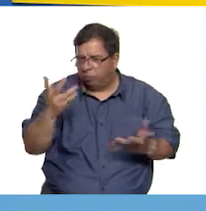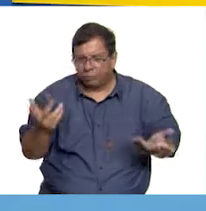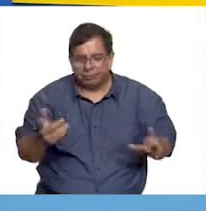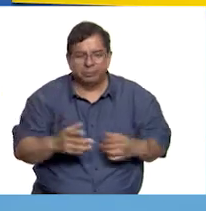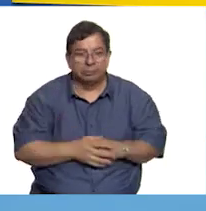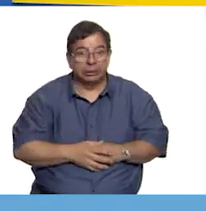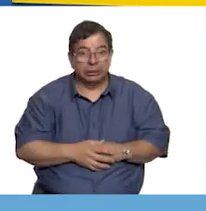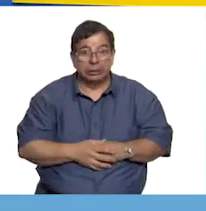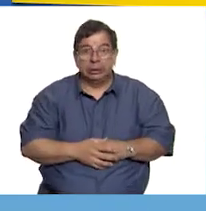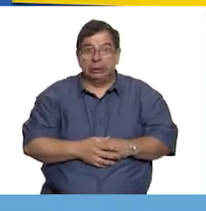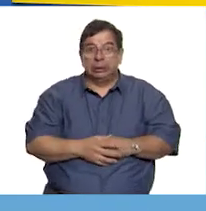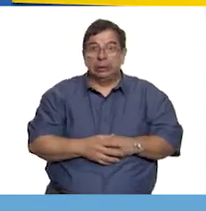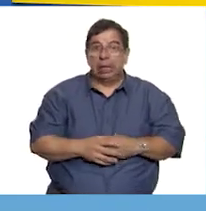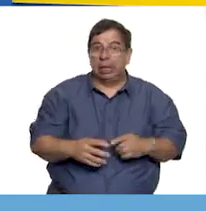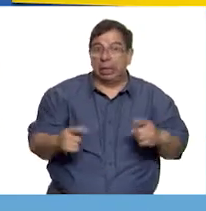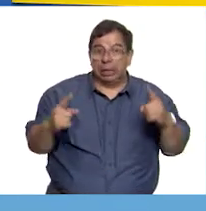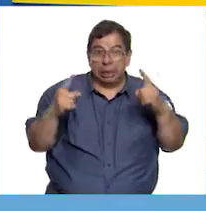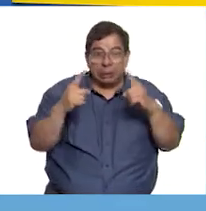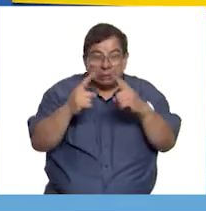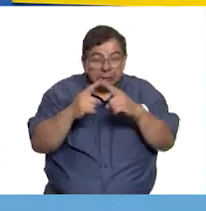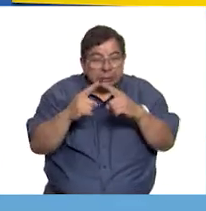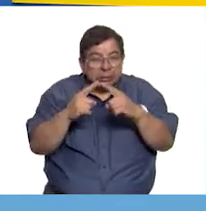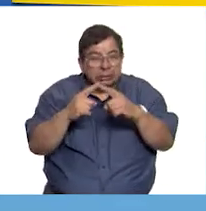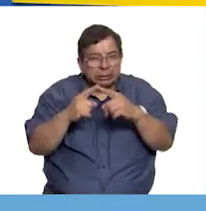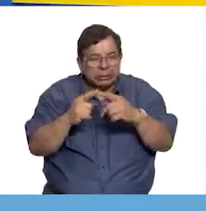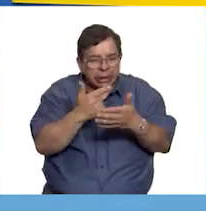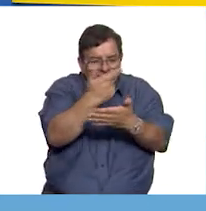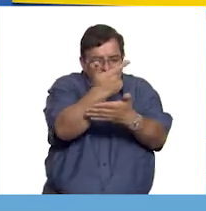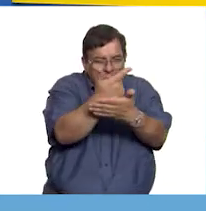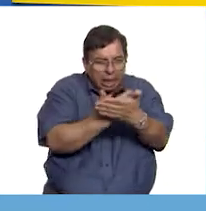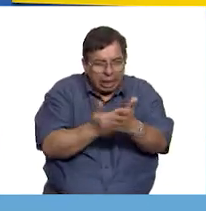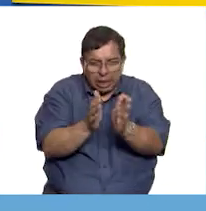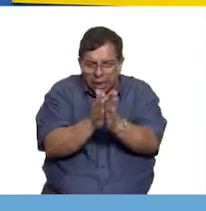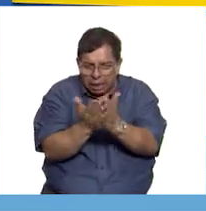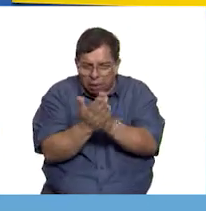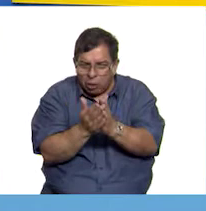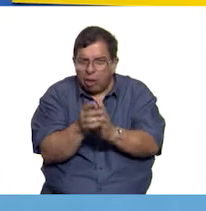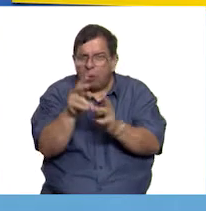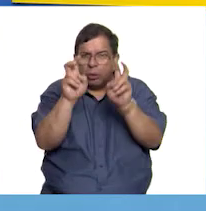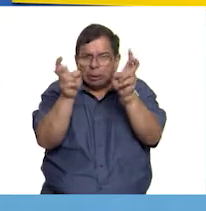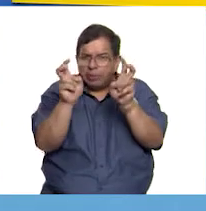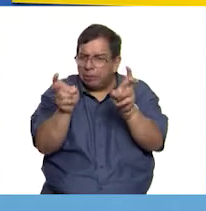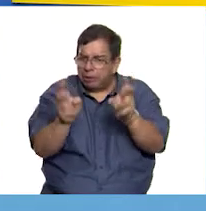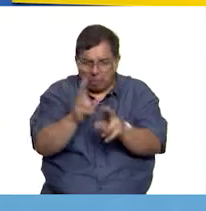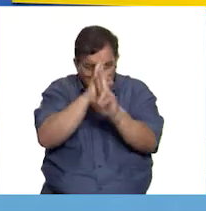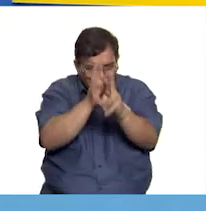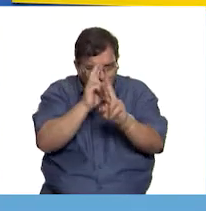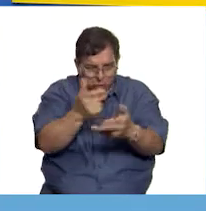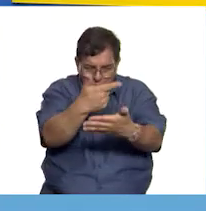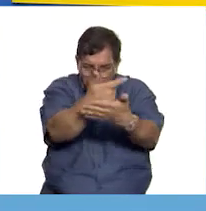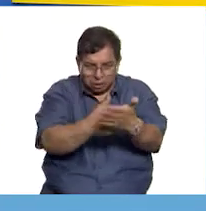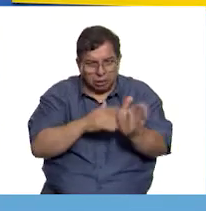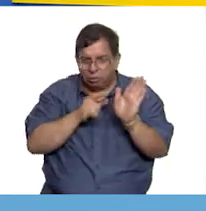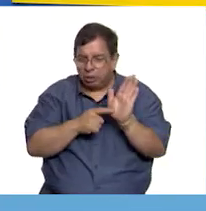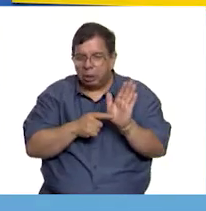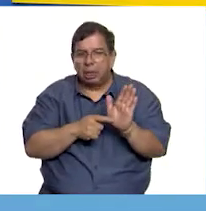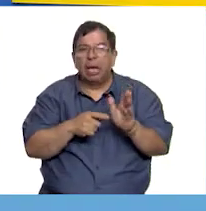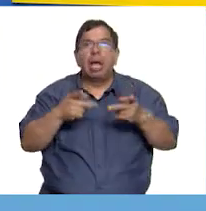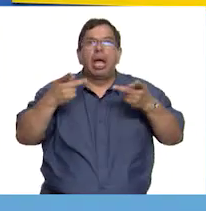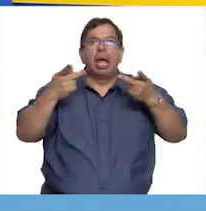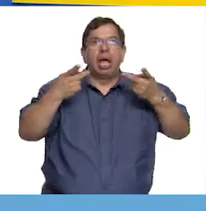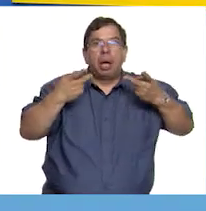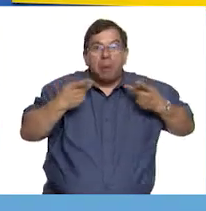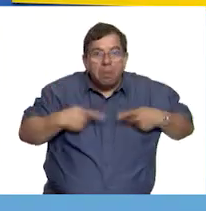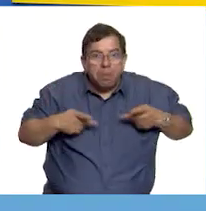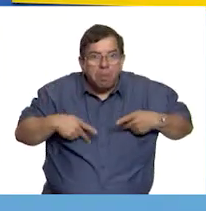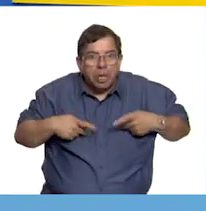iglesia hacía constantemente listas de libros prohibidos. Y a partir de esas listas, había gente de la Inquisición que